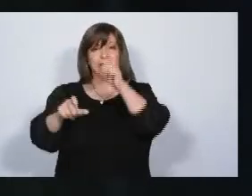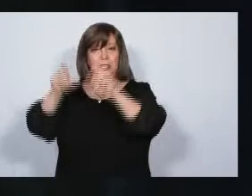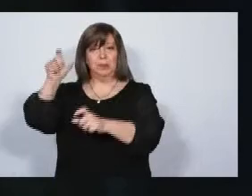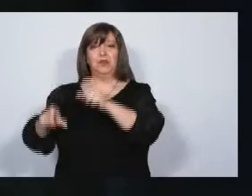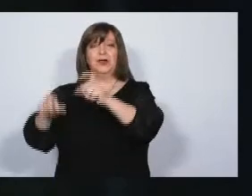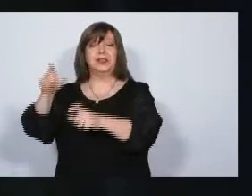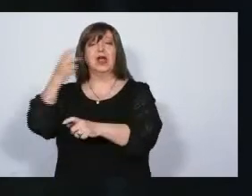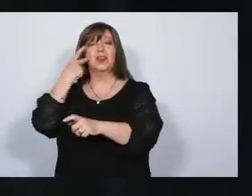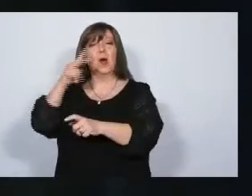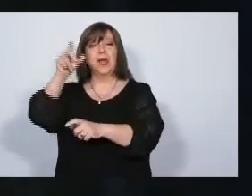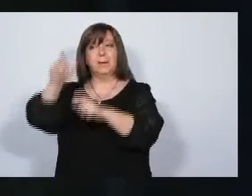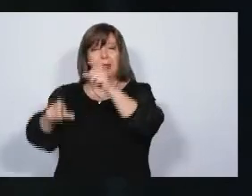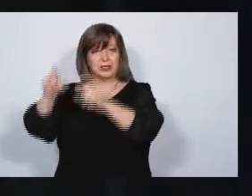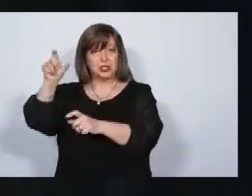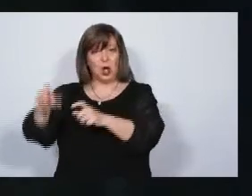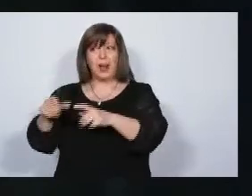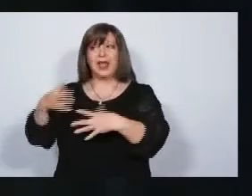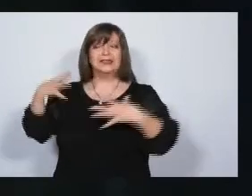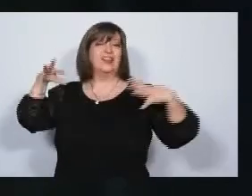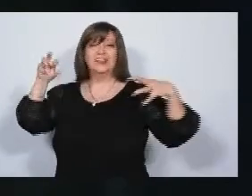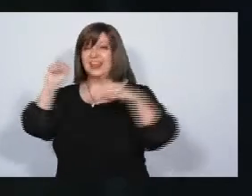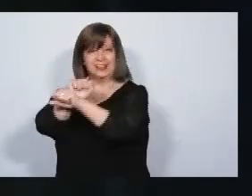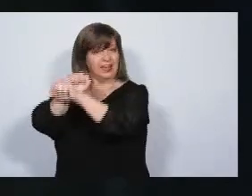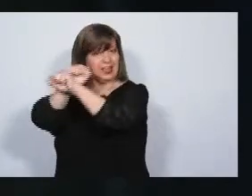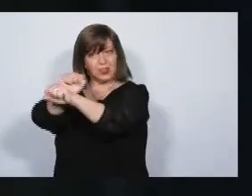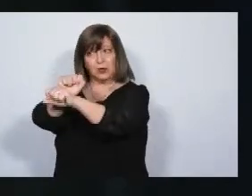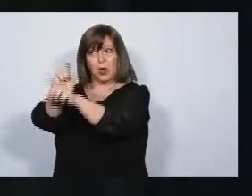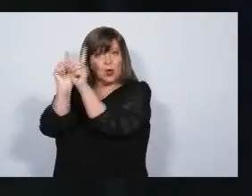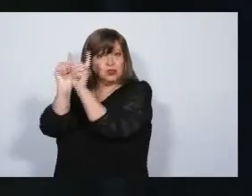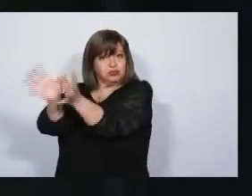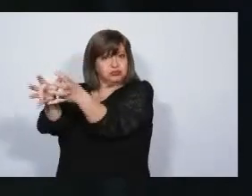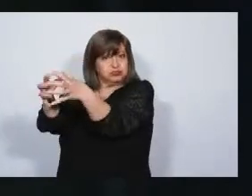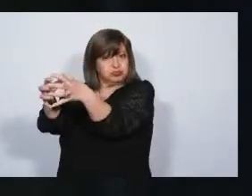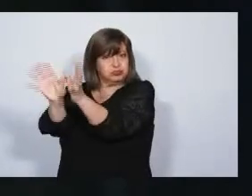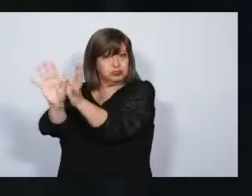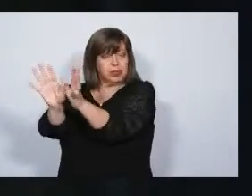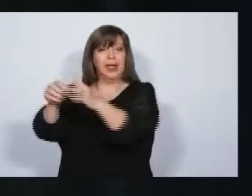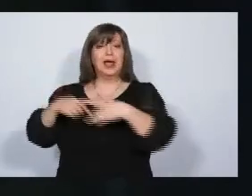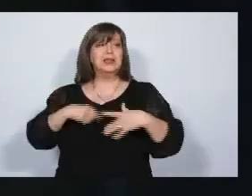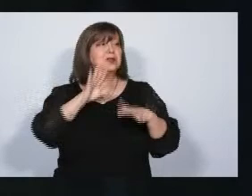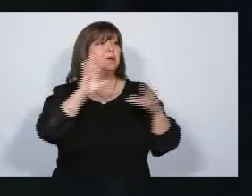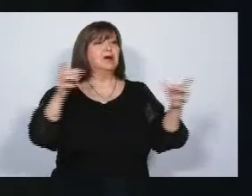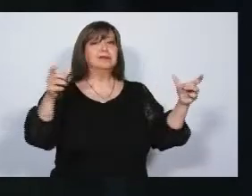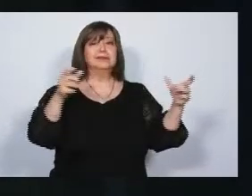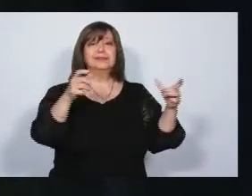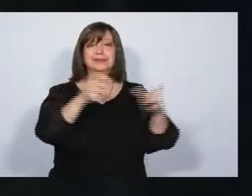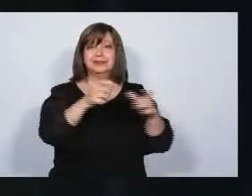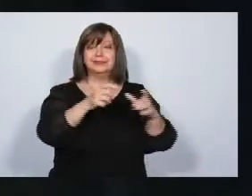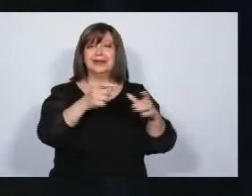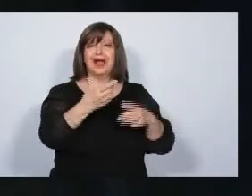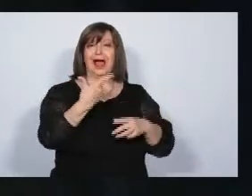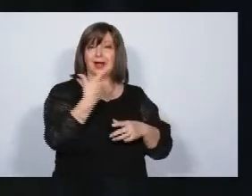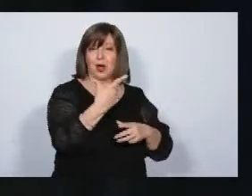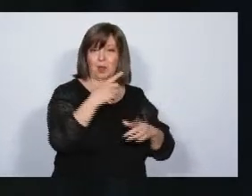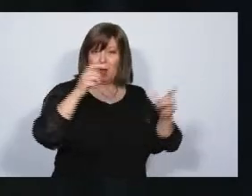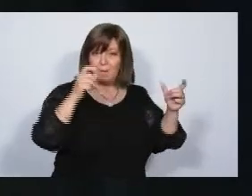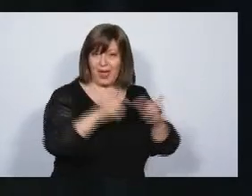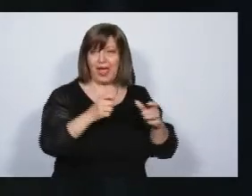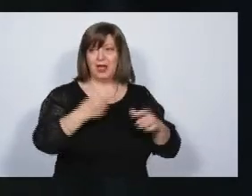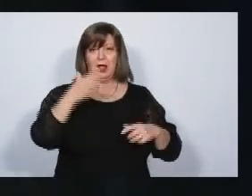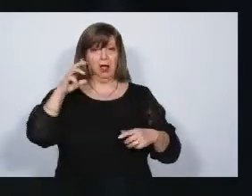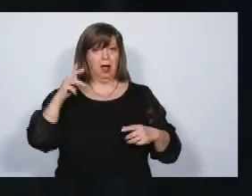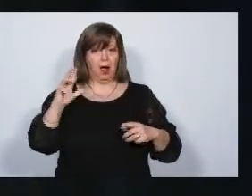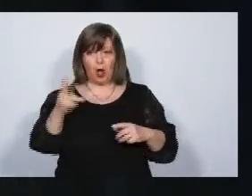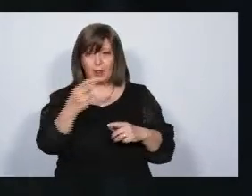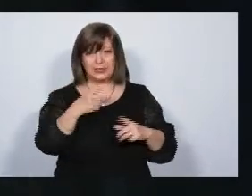2.000 personas violentas. Y eso bajó los delitos violentos, el robo agravado con arma y el homicidio